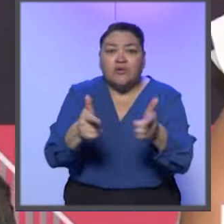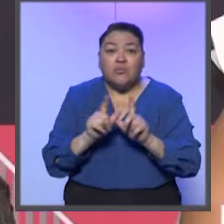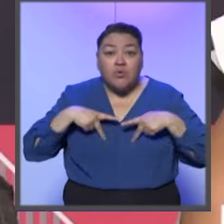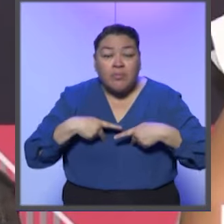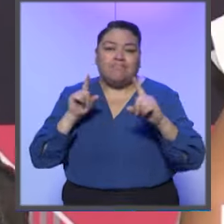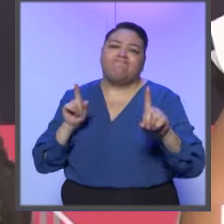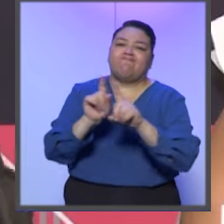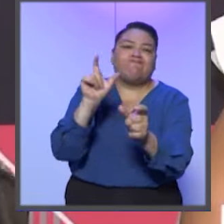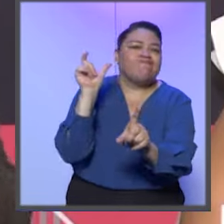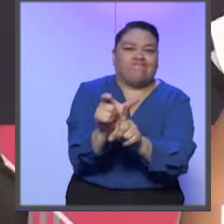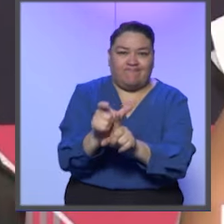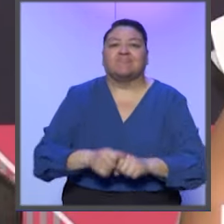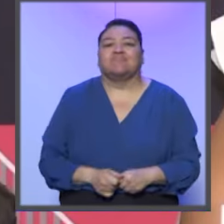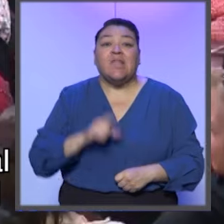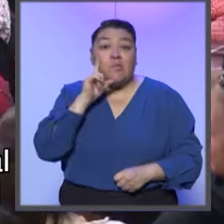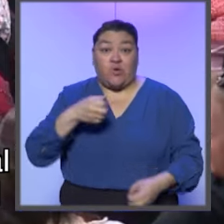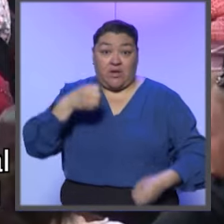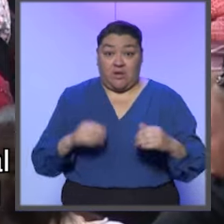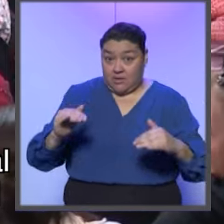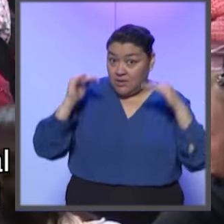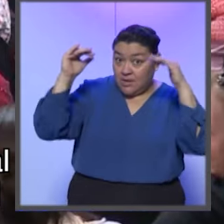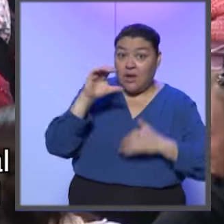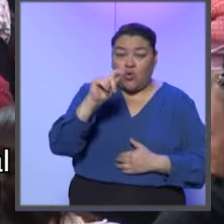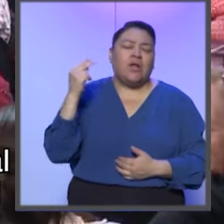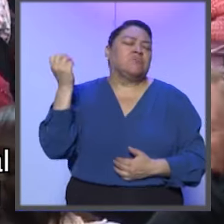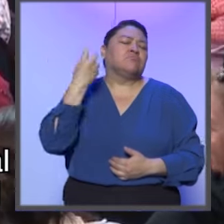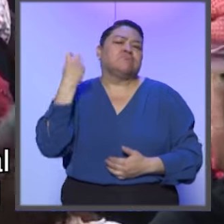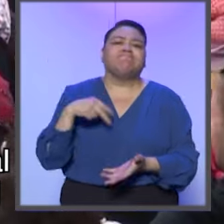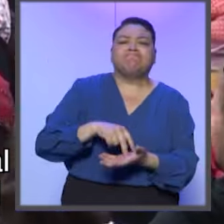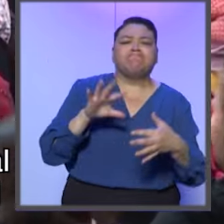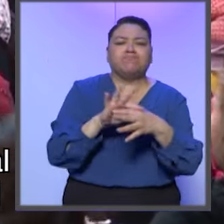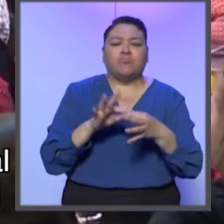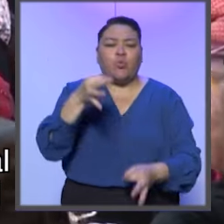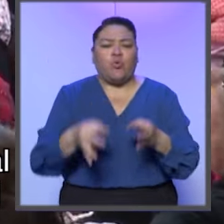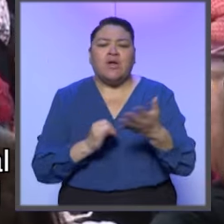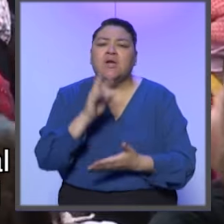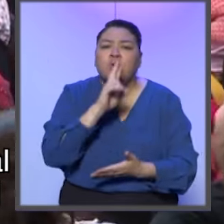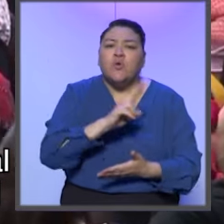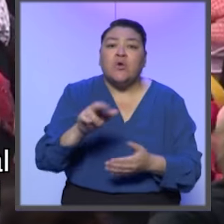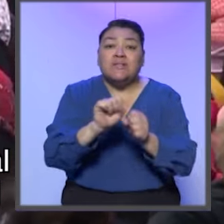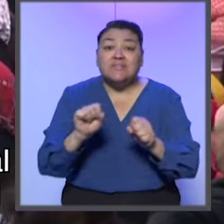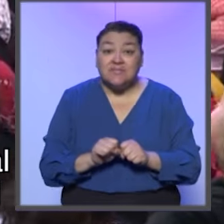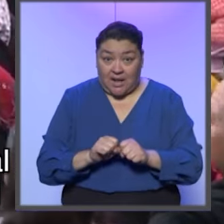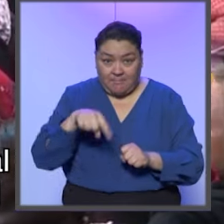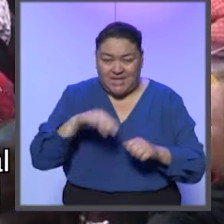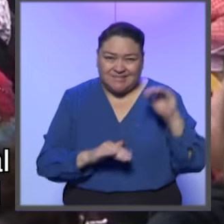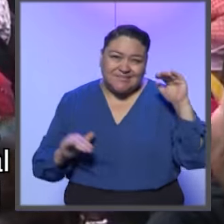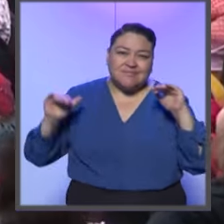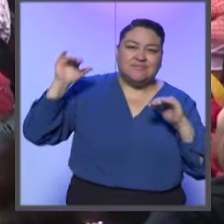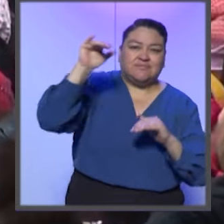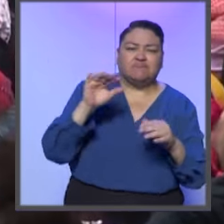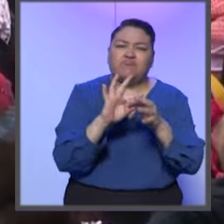a los grupos en situación de vulnerabilidad. La magistrada Otalora impartió a la Conferencia Magistral Sentencias de la Sala Superior del Tribunal